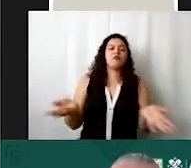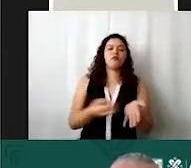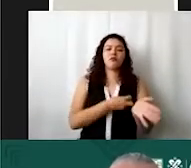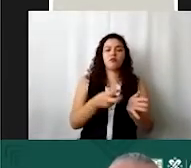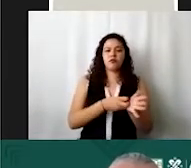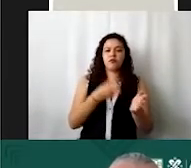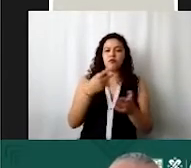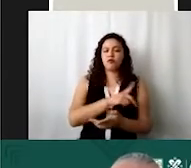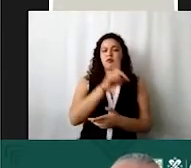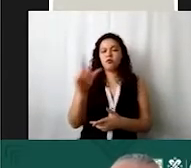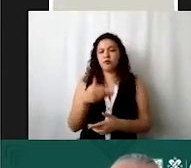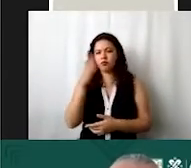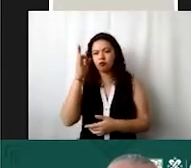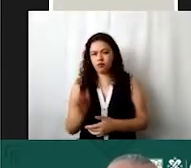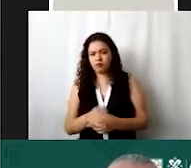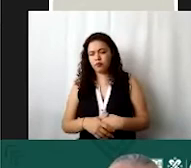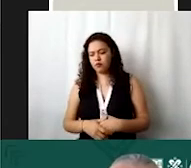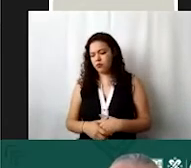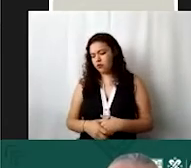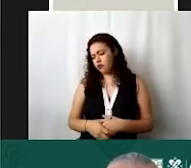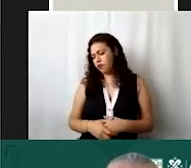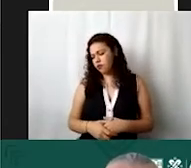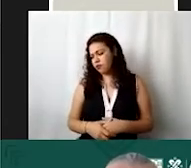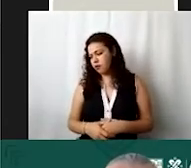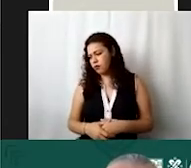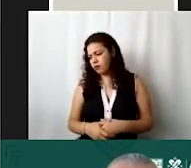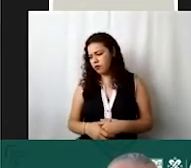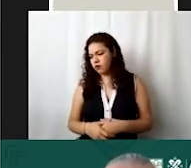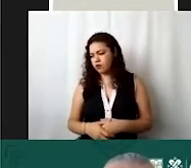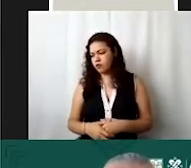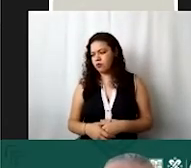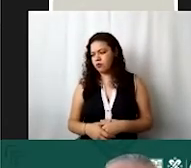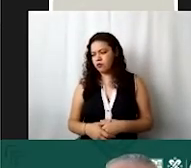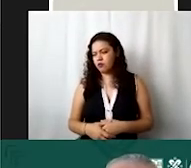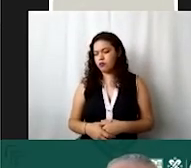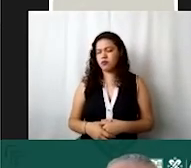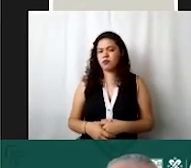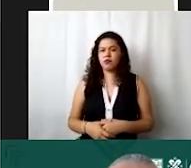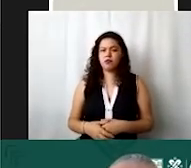posterior aprobación obviamente todo esto se asienta en el acta siguiente por favor